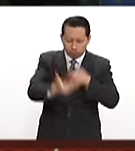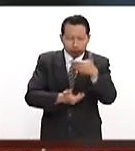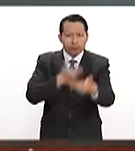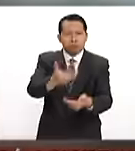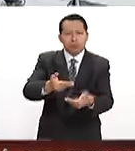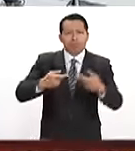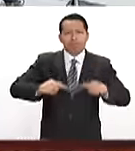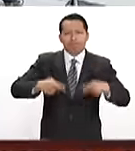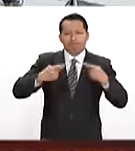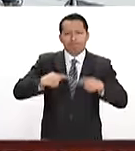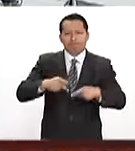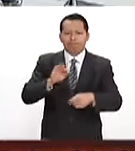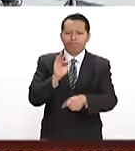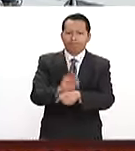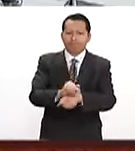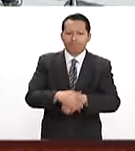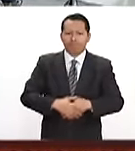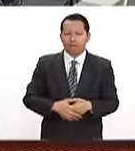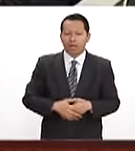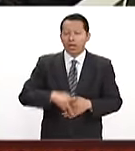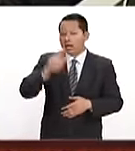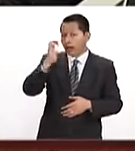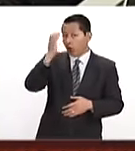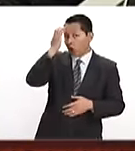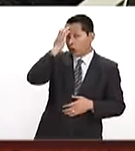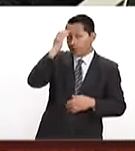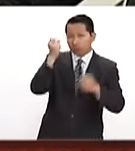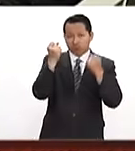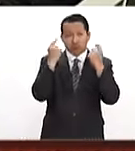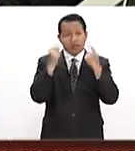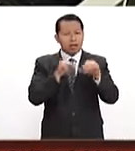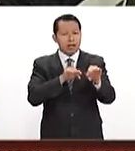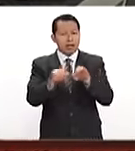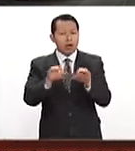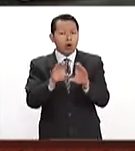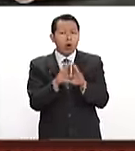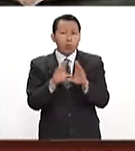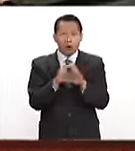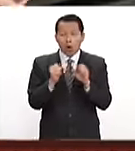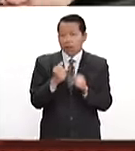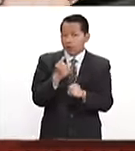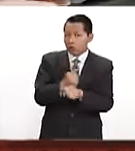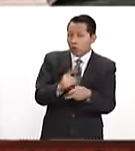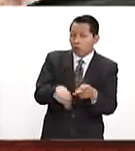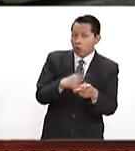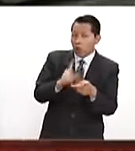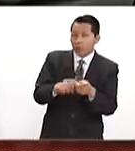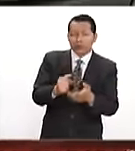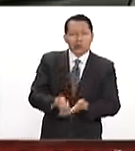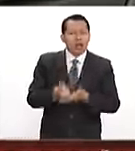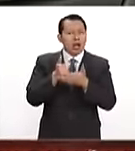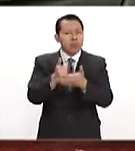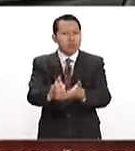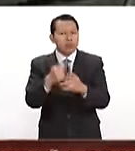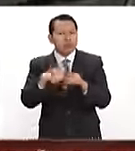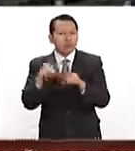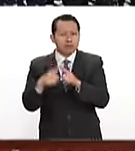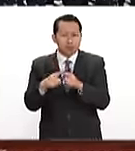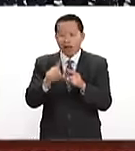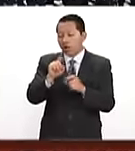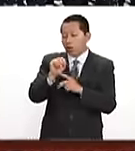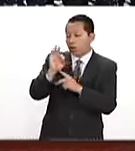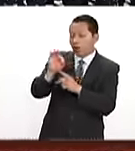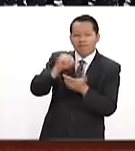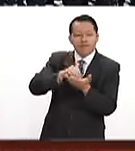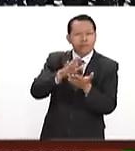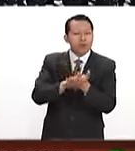pueblo. Anunció que en reconocimiento a su trabajo, no solo de seguridad, sino de auxilio a la población, en el Diario Oficial de la